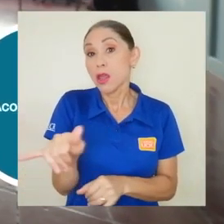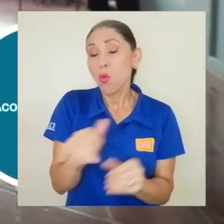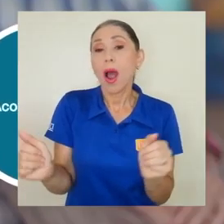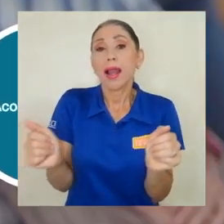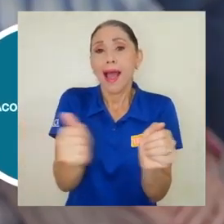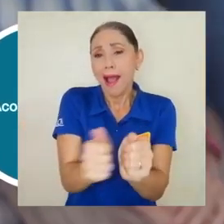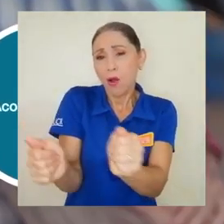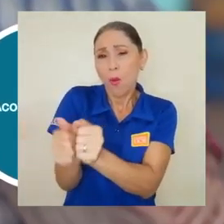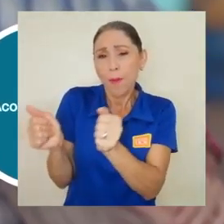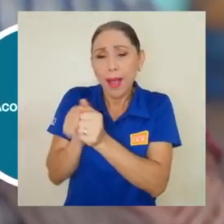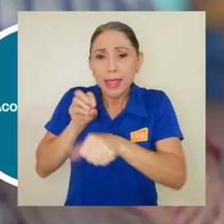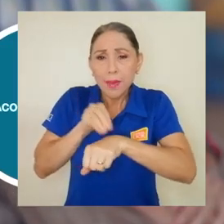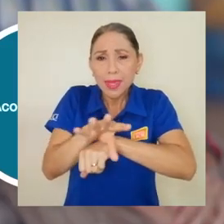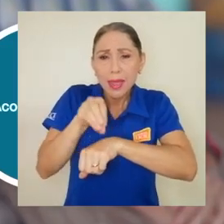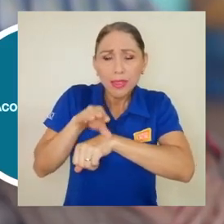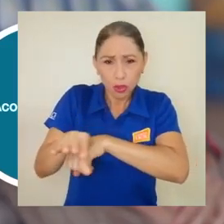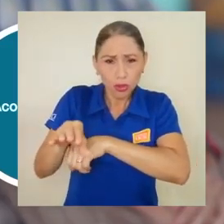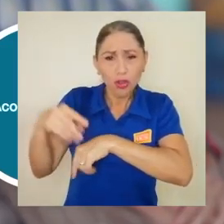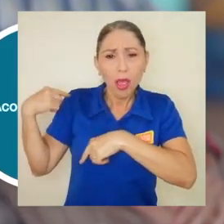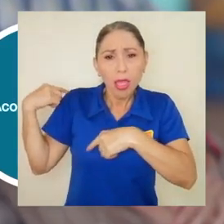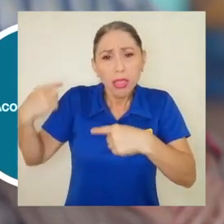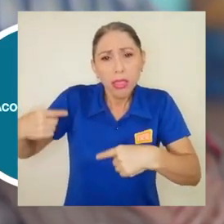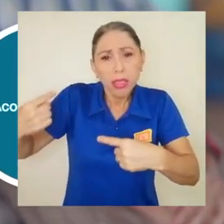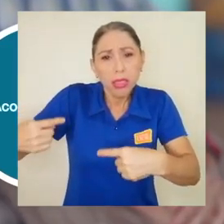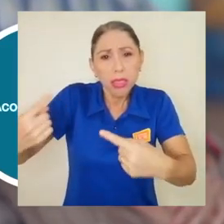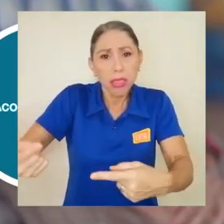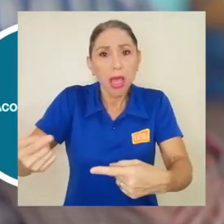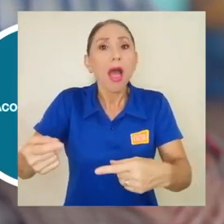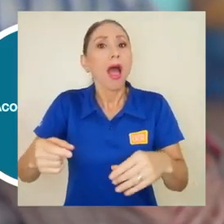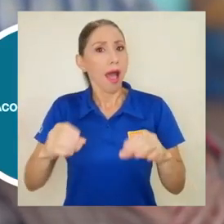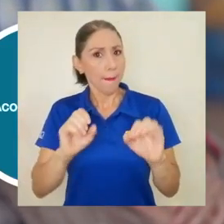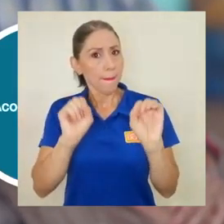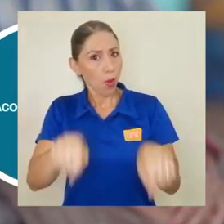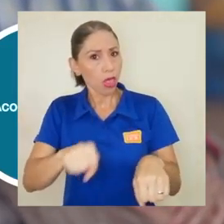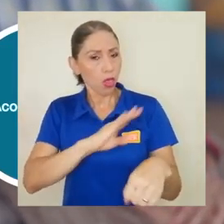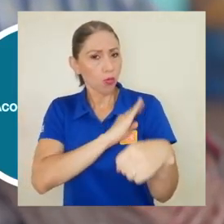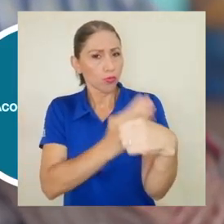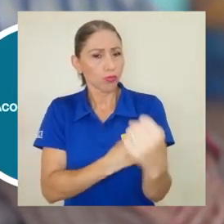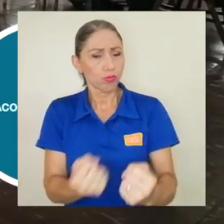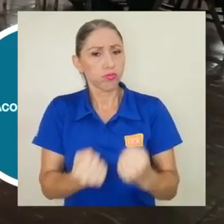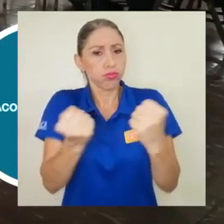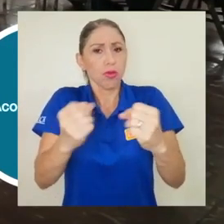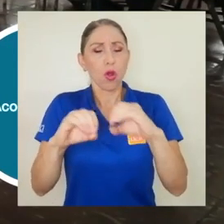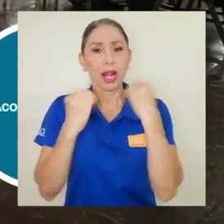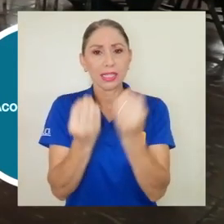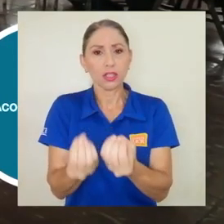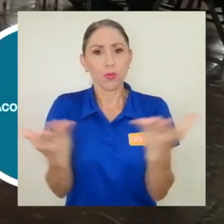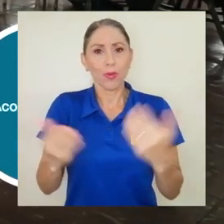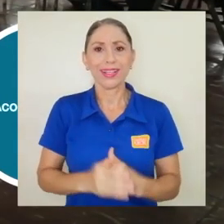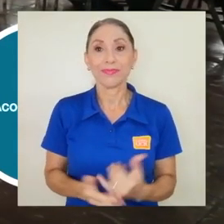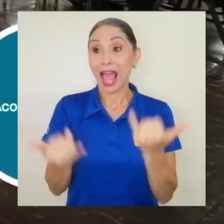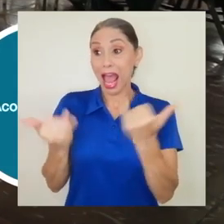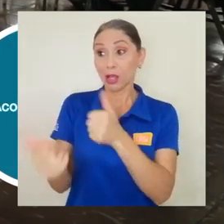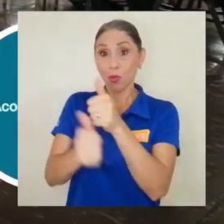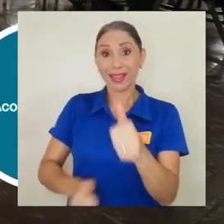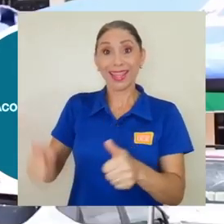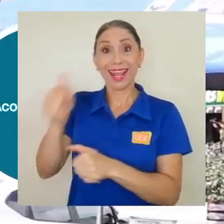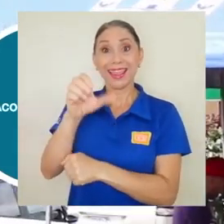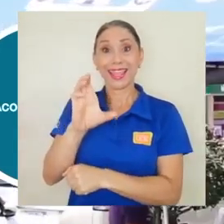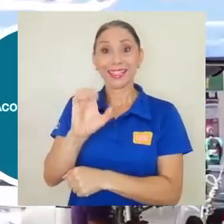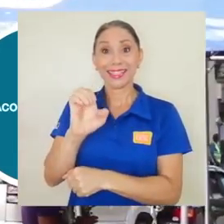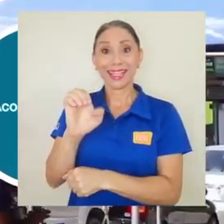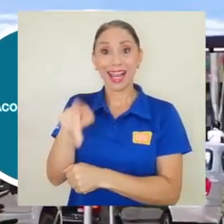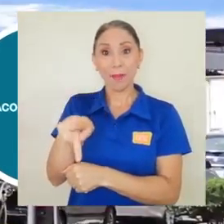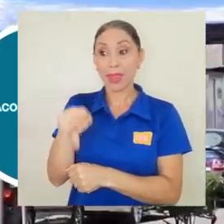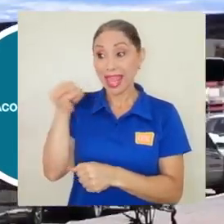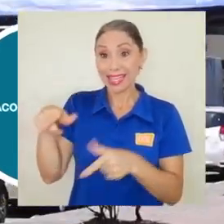acompañamientos que se han hecho a lo largo de la historia, ha permitido fortalecer organizaciones públicas. Para el actual dirigente del CICAP,